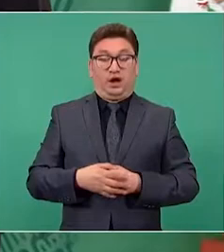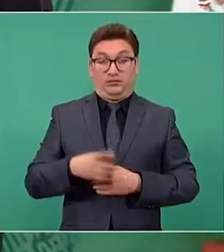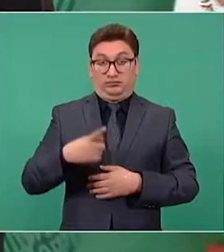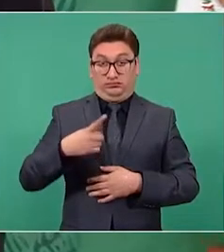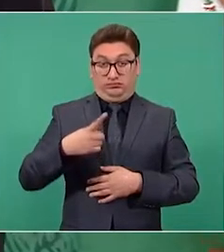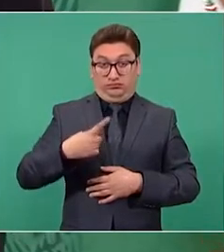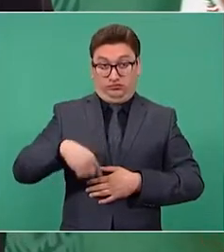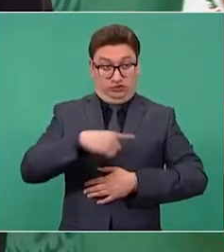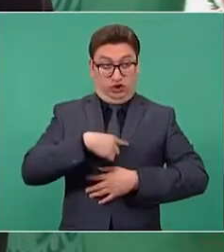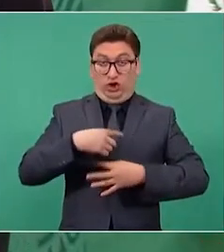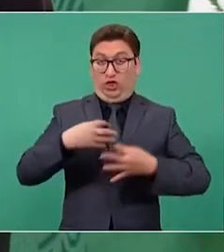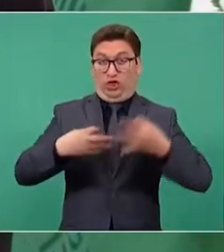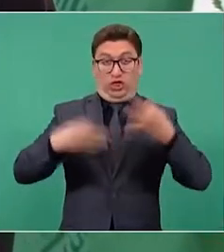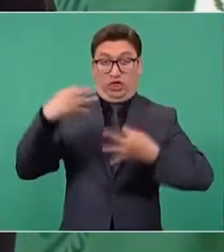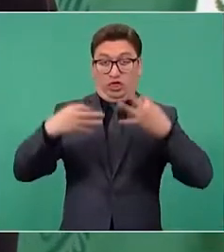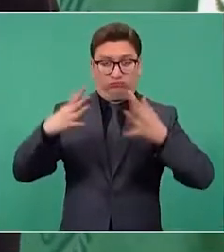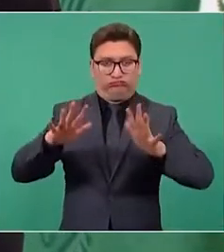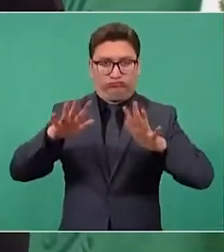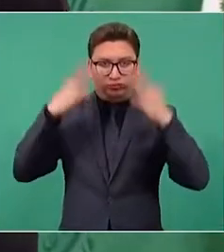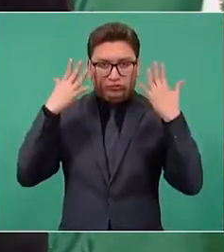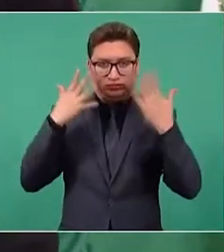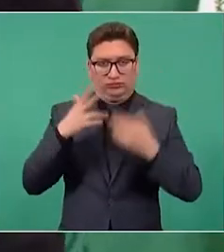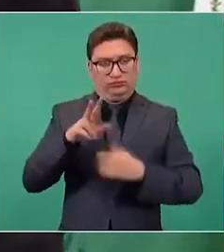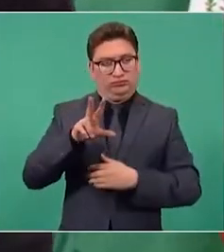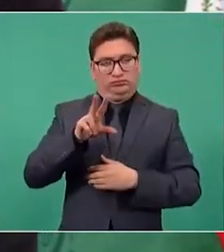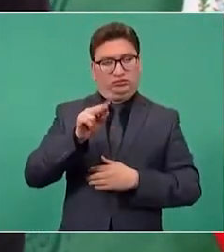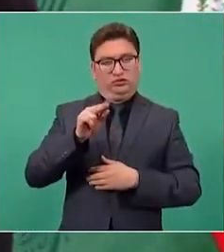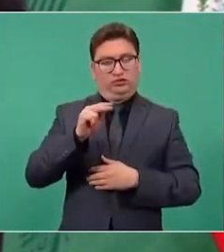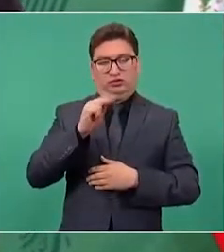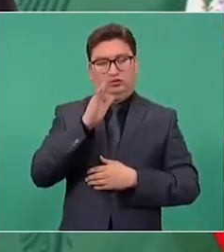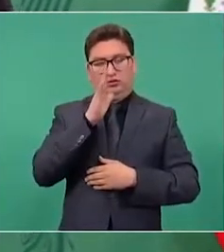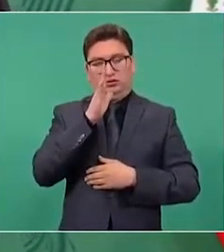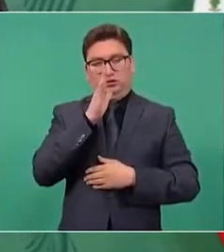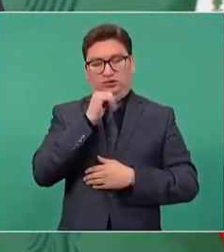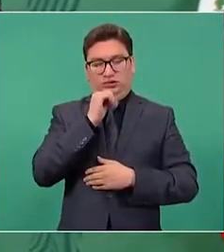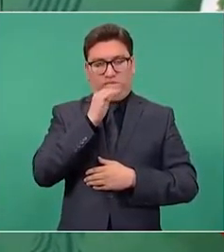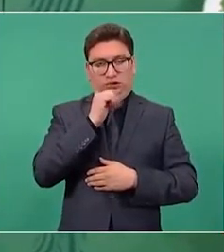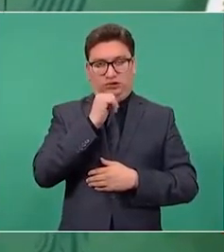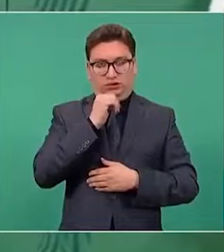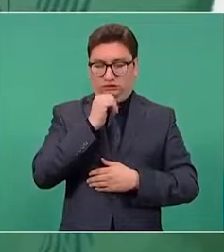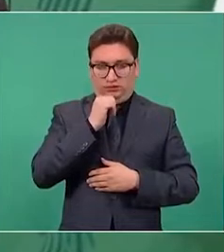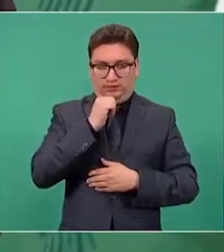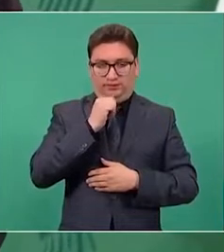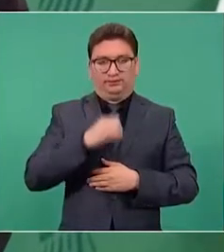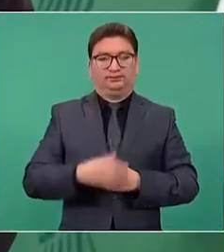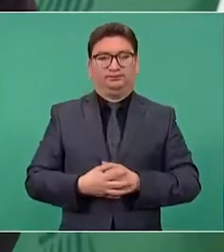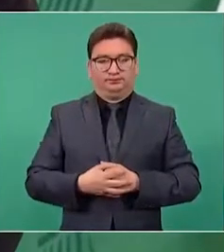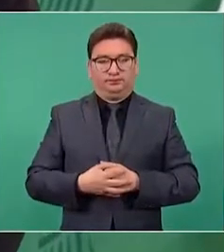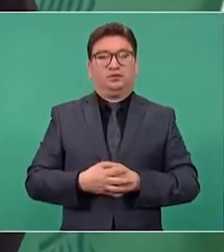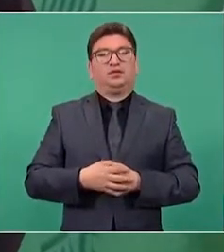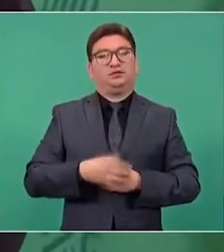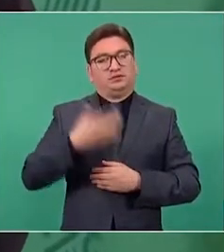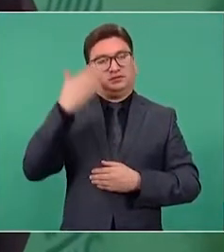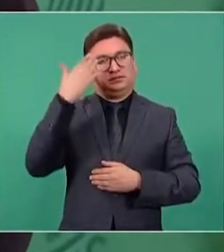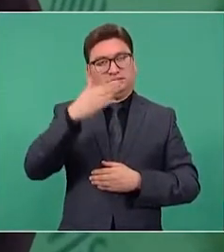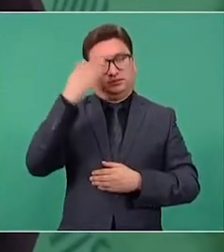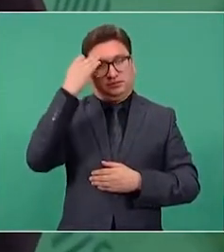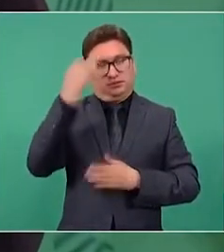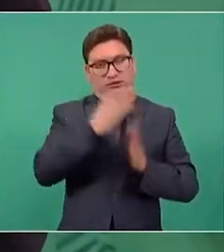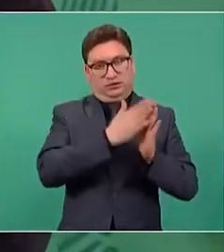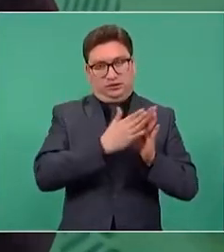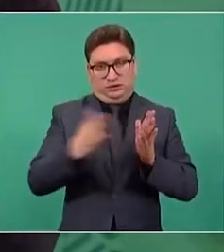por anticipado. No se pueden hacer juicios sumarios, hay un proceso